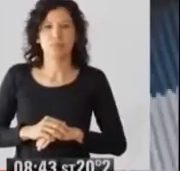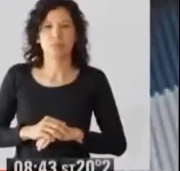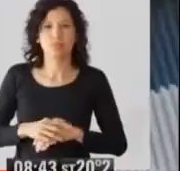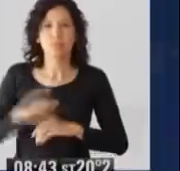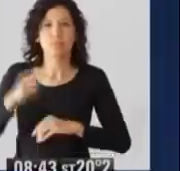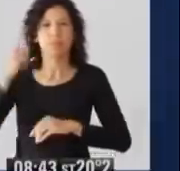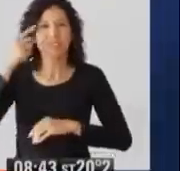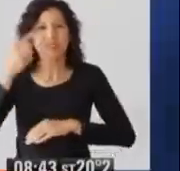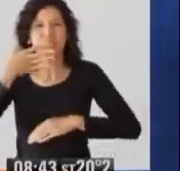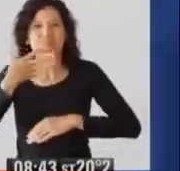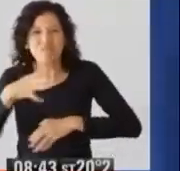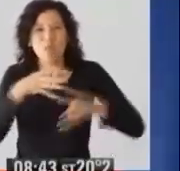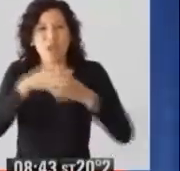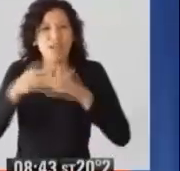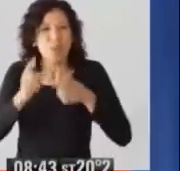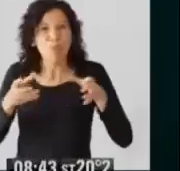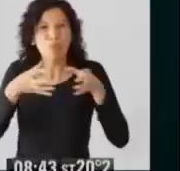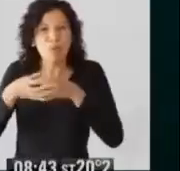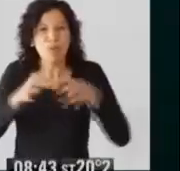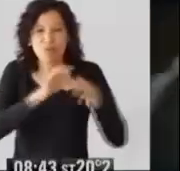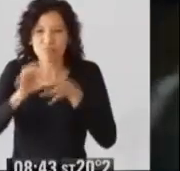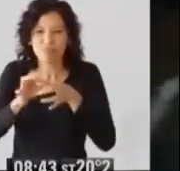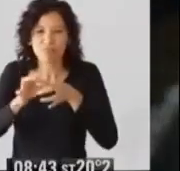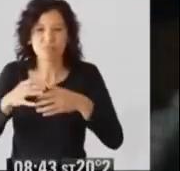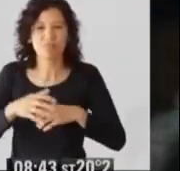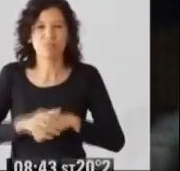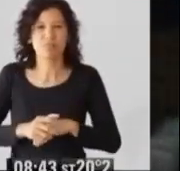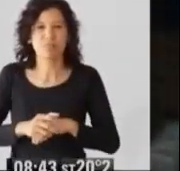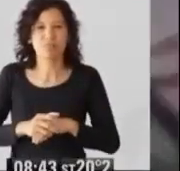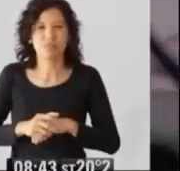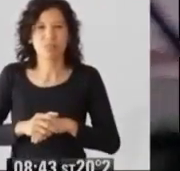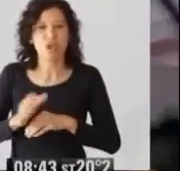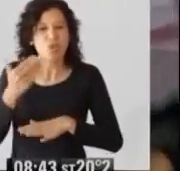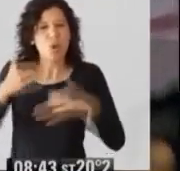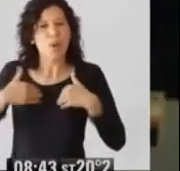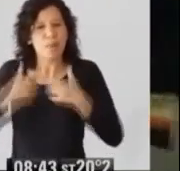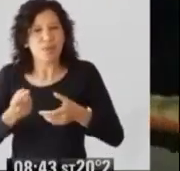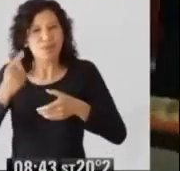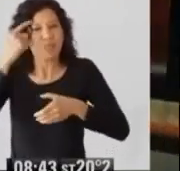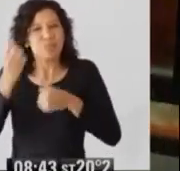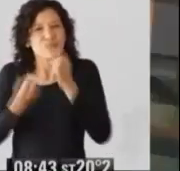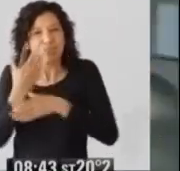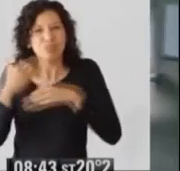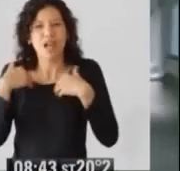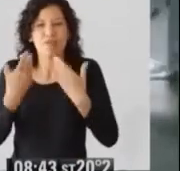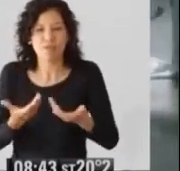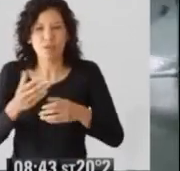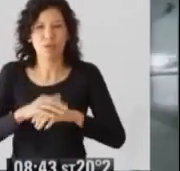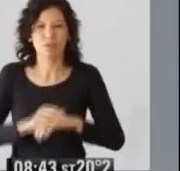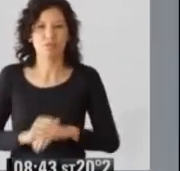Cuando entendemos que somos parte de un mismo equipo, cuando nos damos la oportunidad,